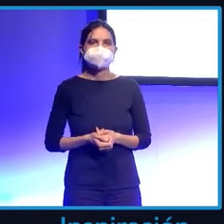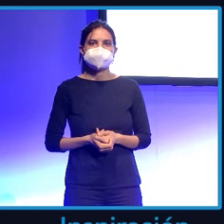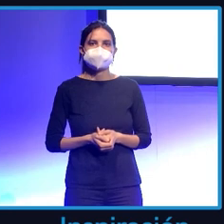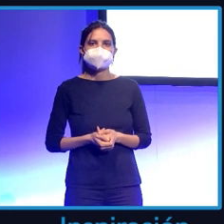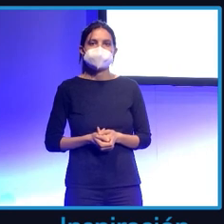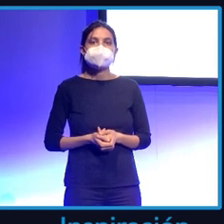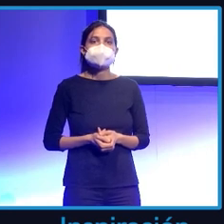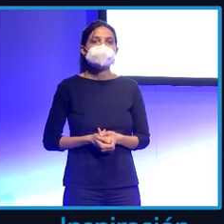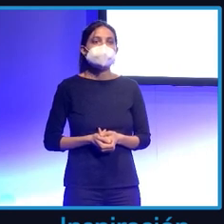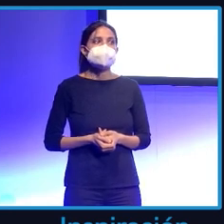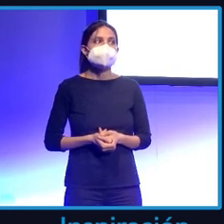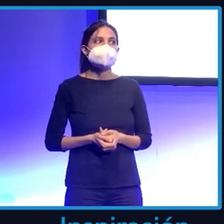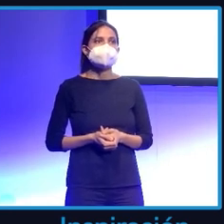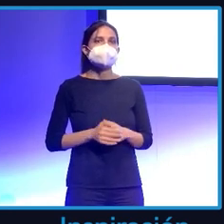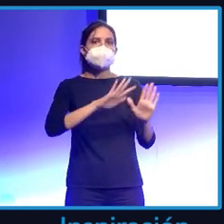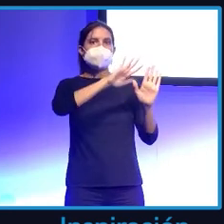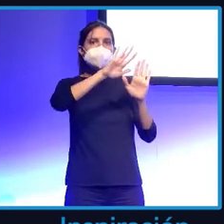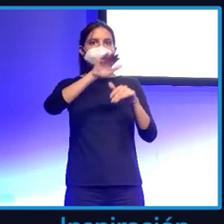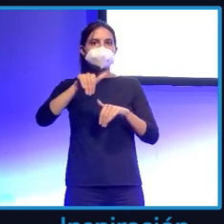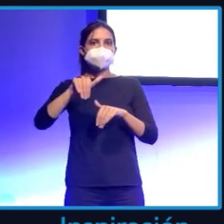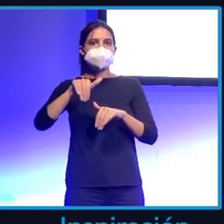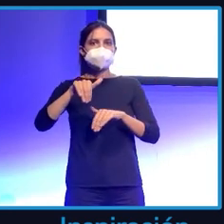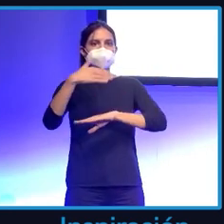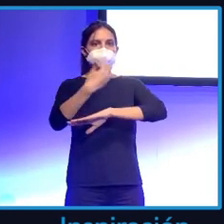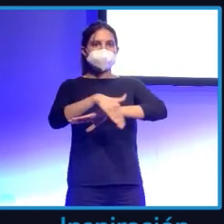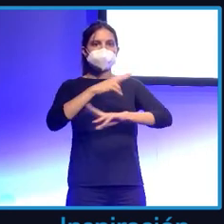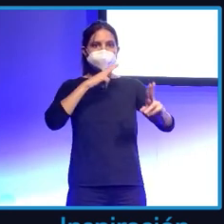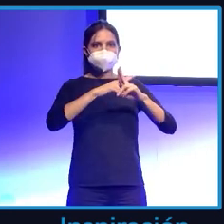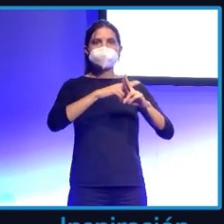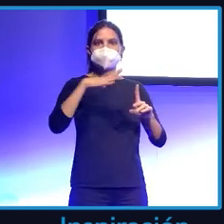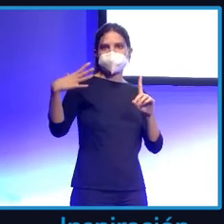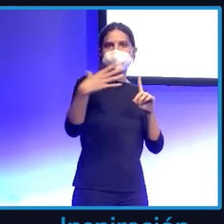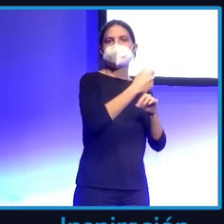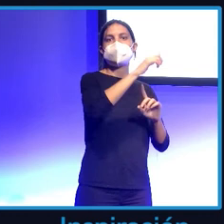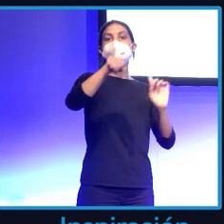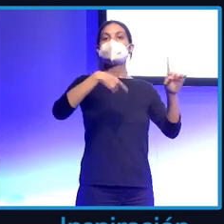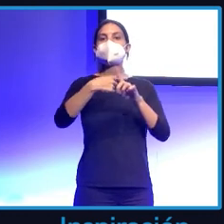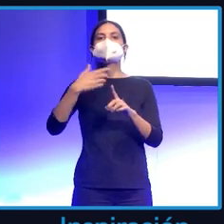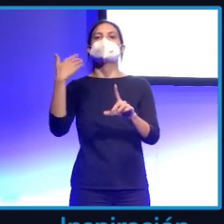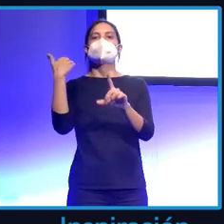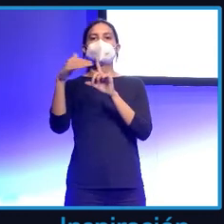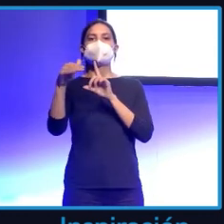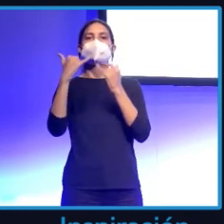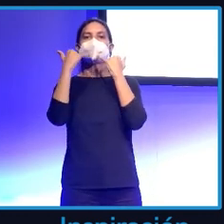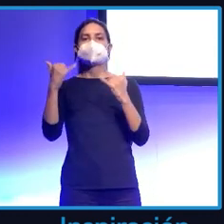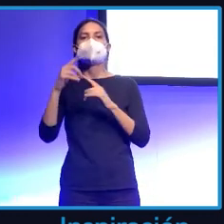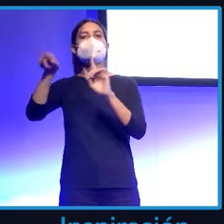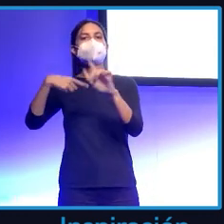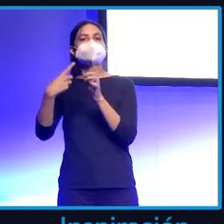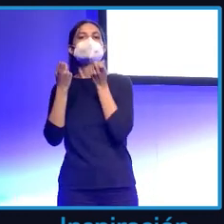al final encontré su dirección y su correo electrónico y su teléfono. ¿Sabéis cómo?